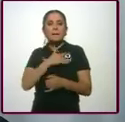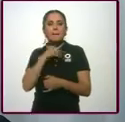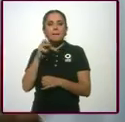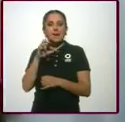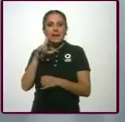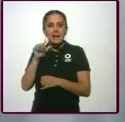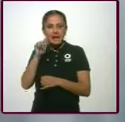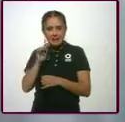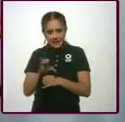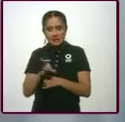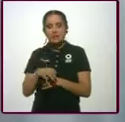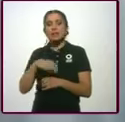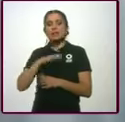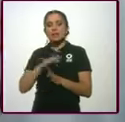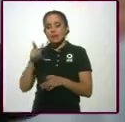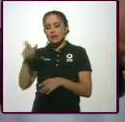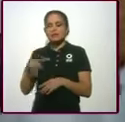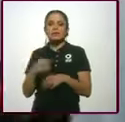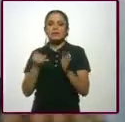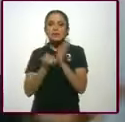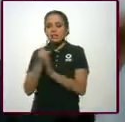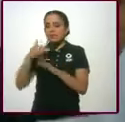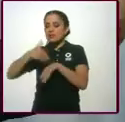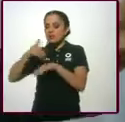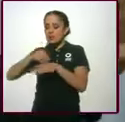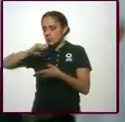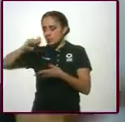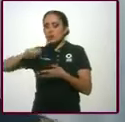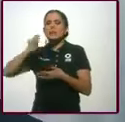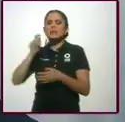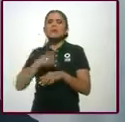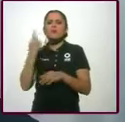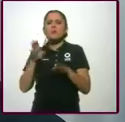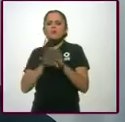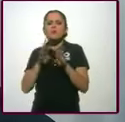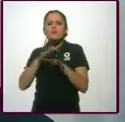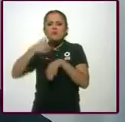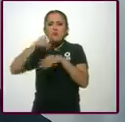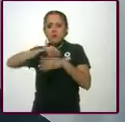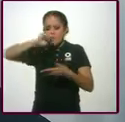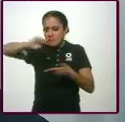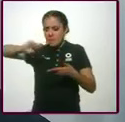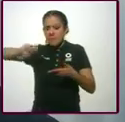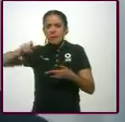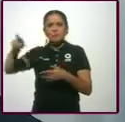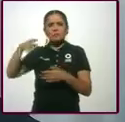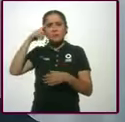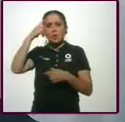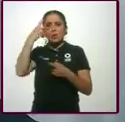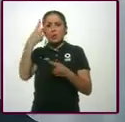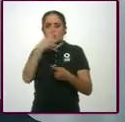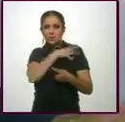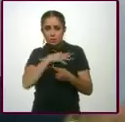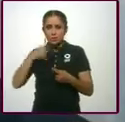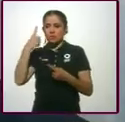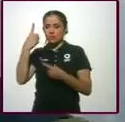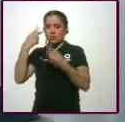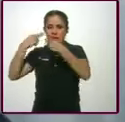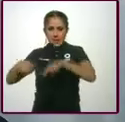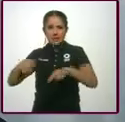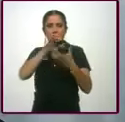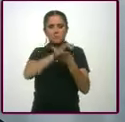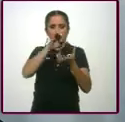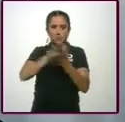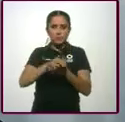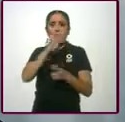qué utilizaron para sus números? Son ellos, son la pareja y dos hijos y una nieta. Las fechas de